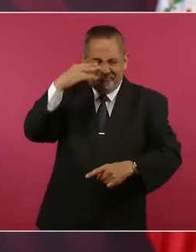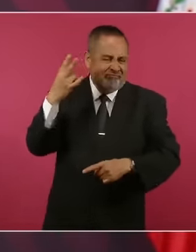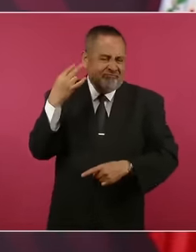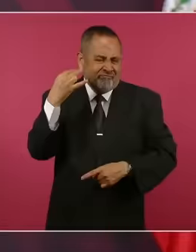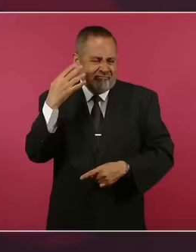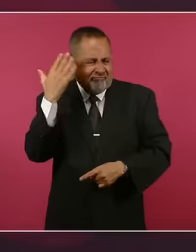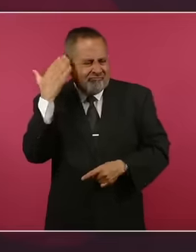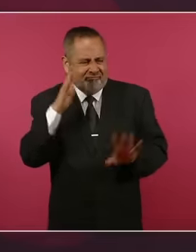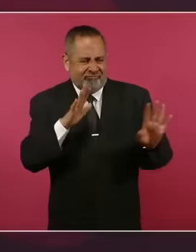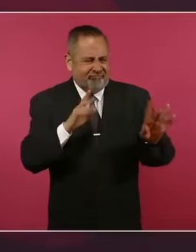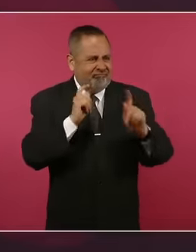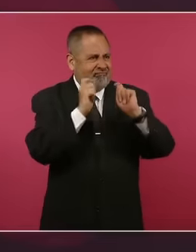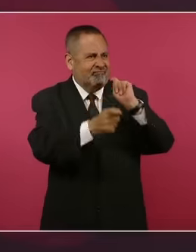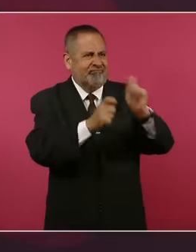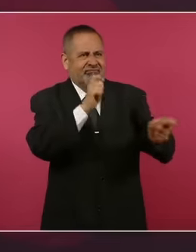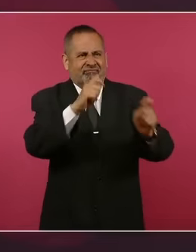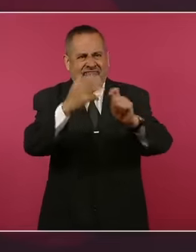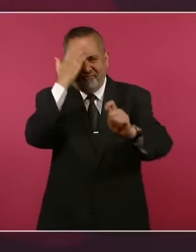muy politizado.